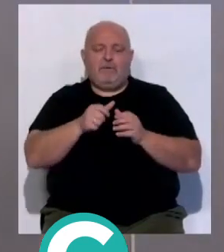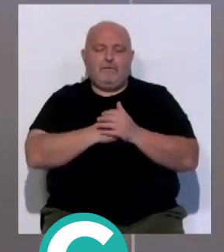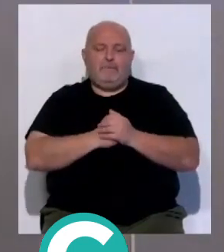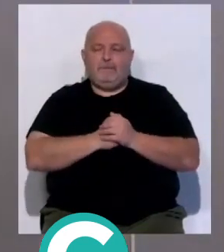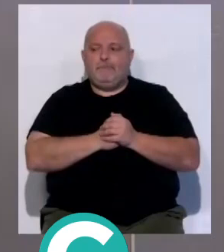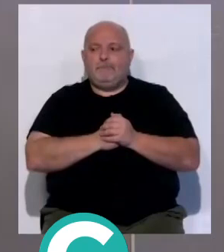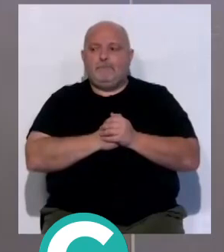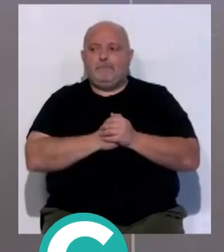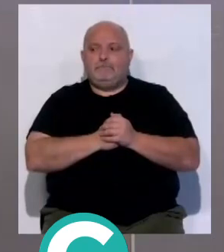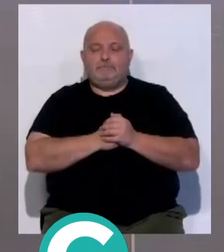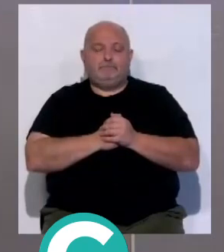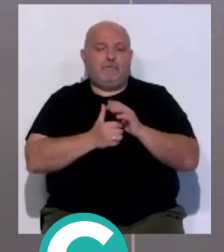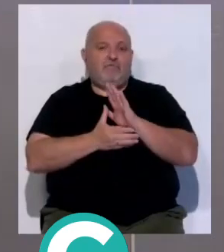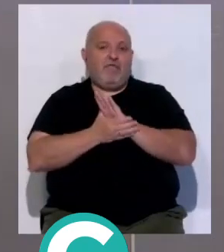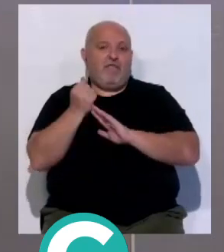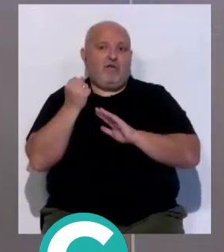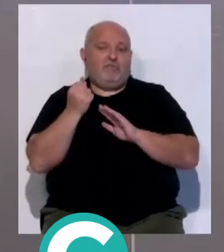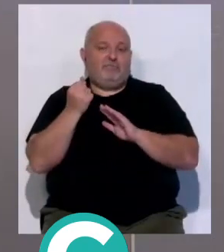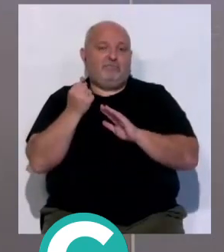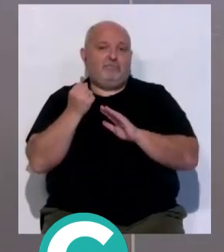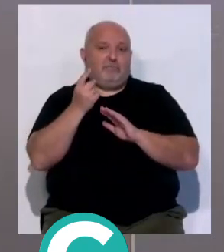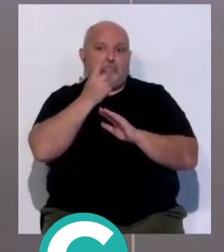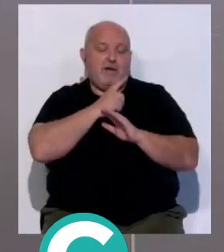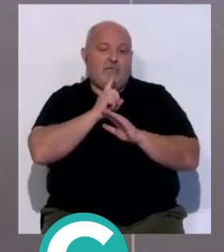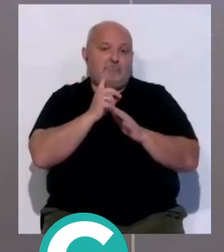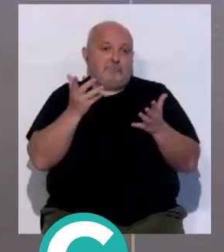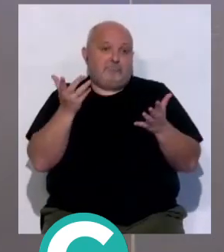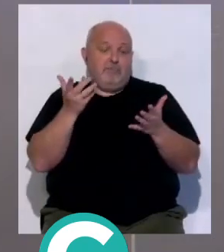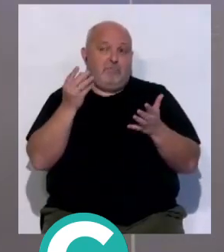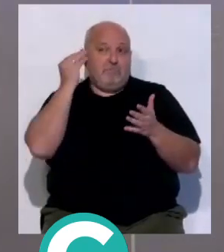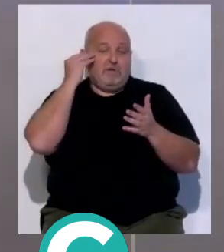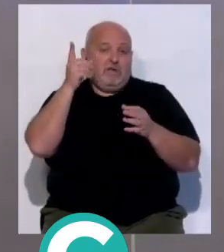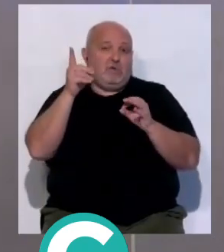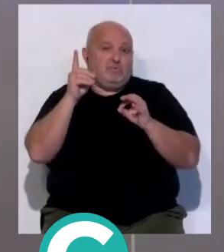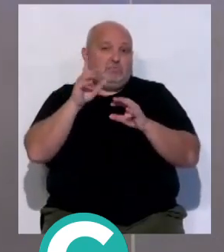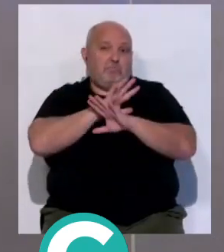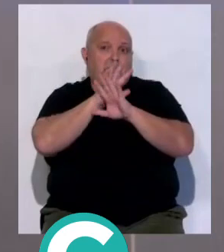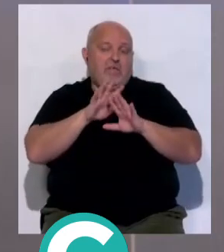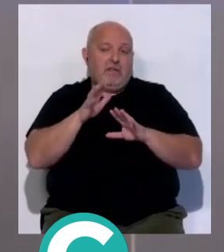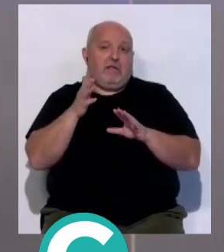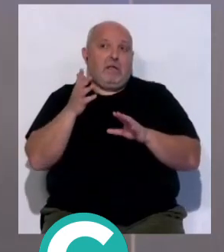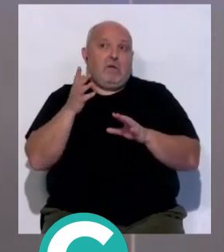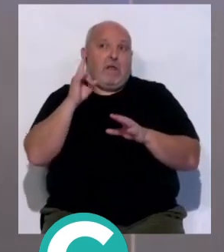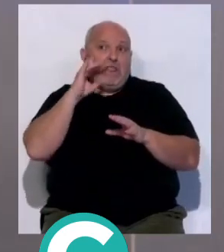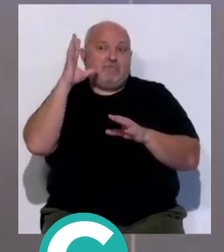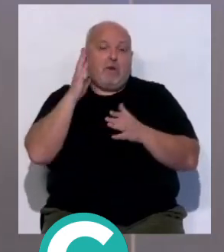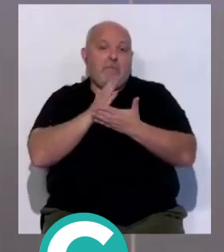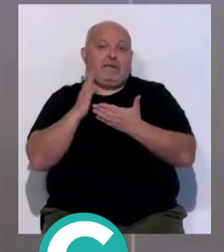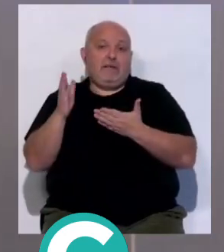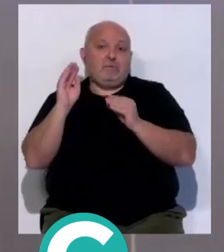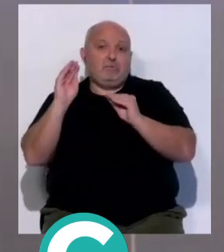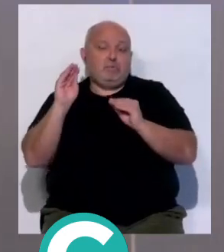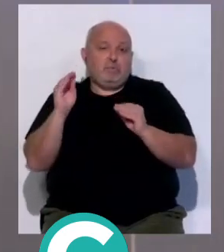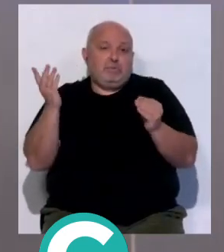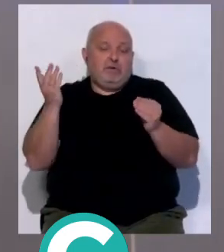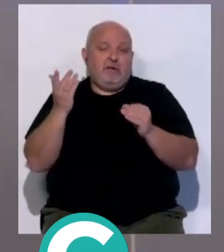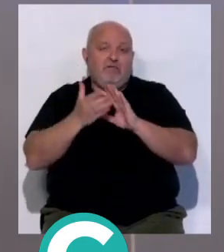fin, pero en la federación no todo sale mal. Pienso que ha habido una iniciativa espectacular por parte de